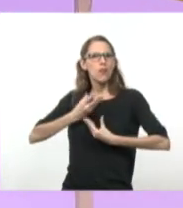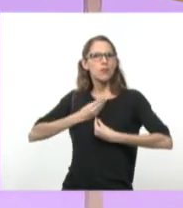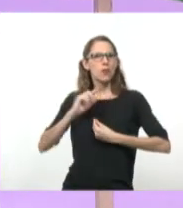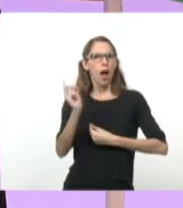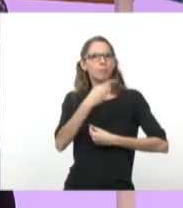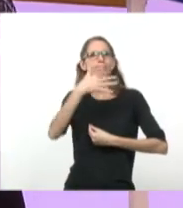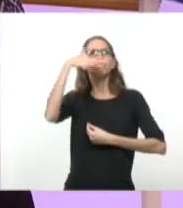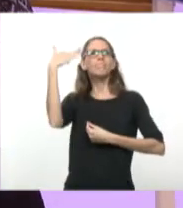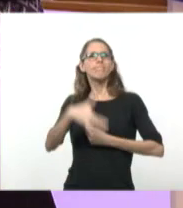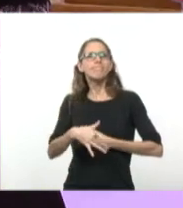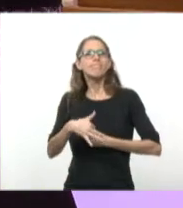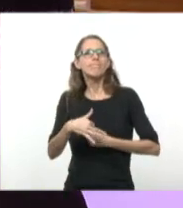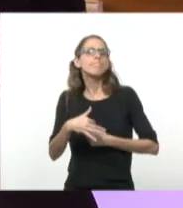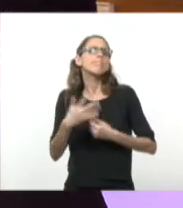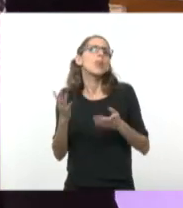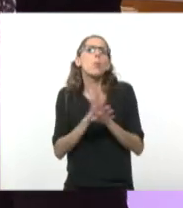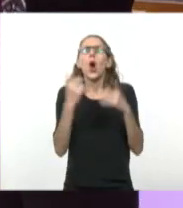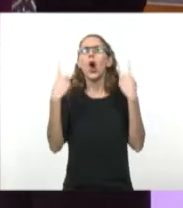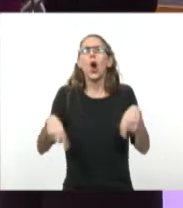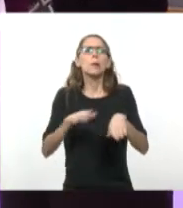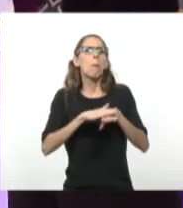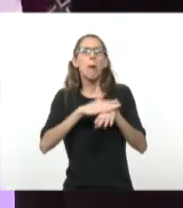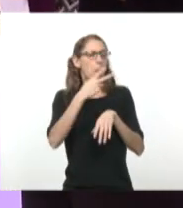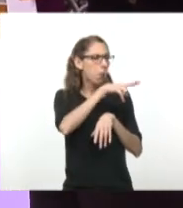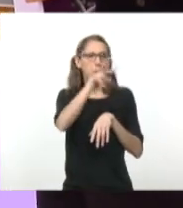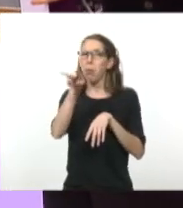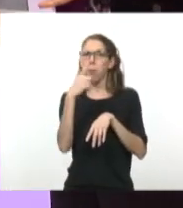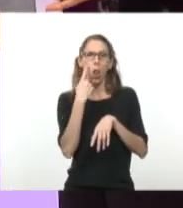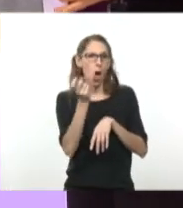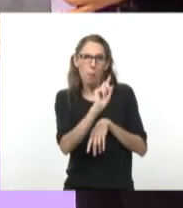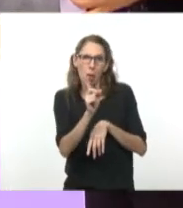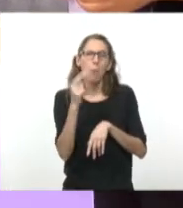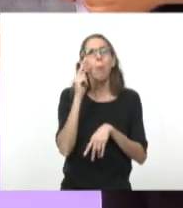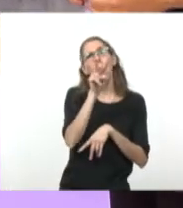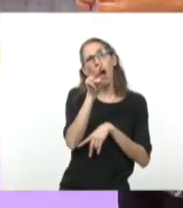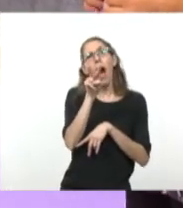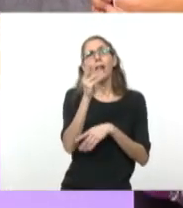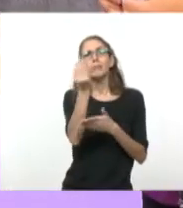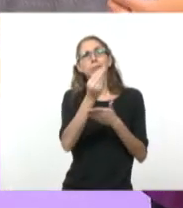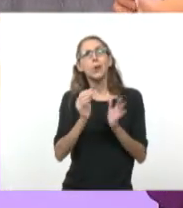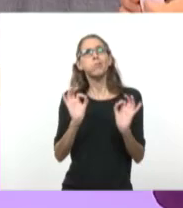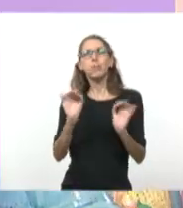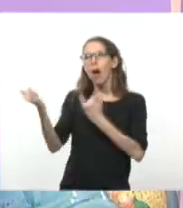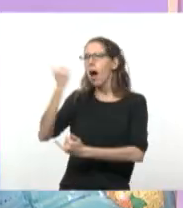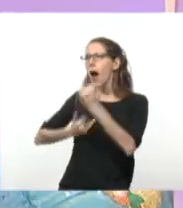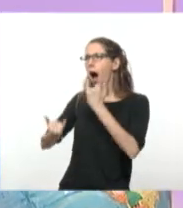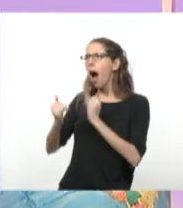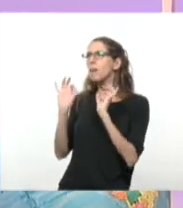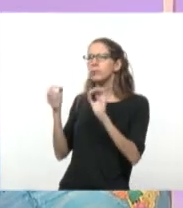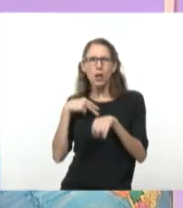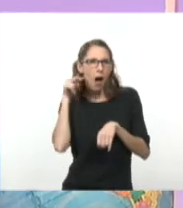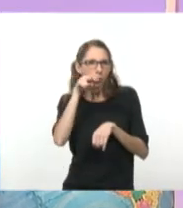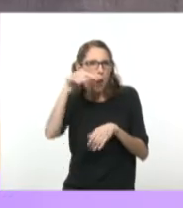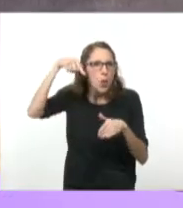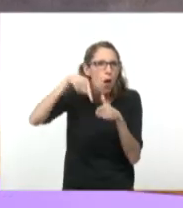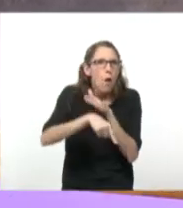realidad, así como a primera vista, uno no ve, porque uno ve los dibujos y, sin embargo, con tu explicación podemos entender cada